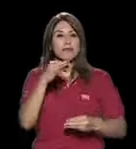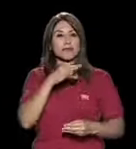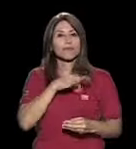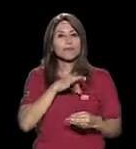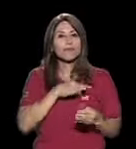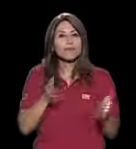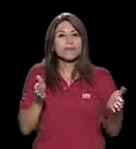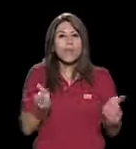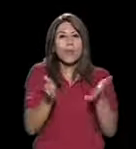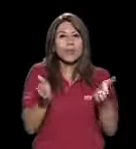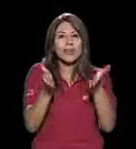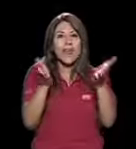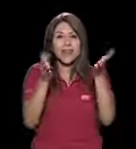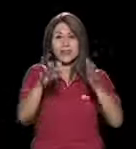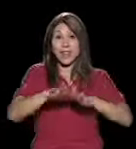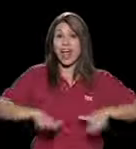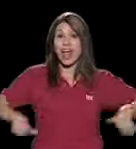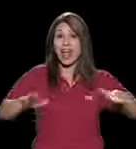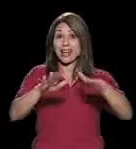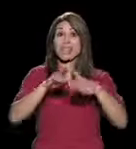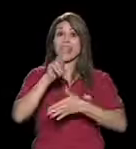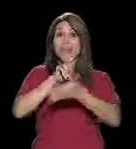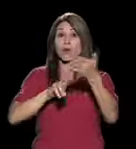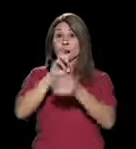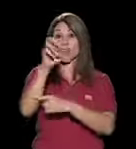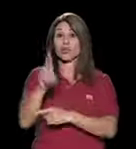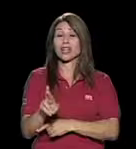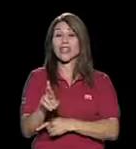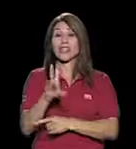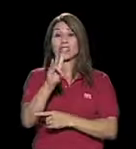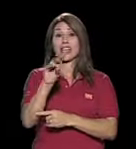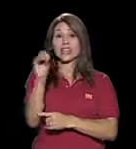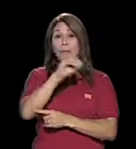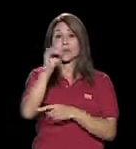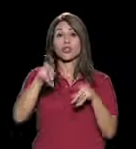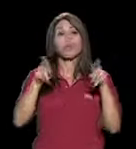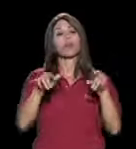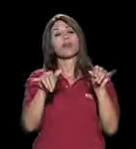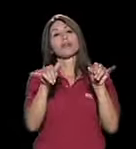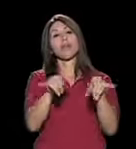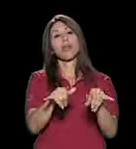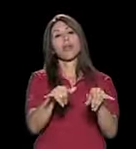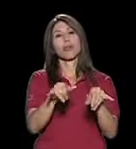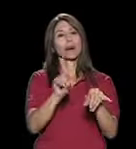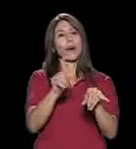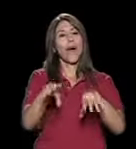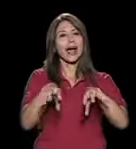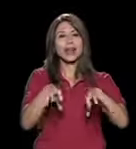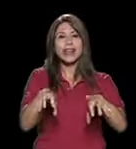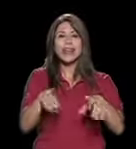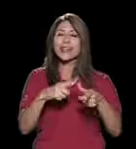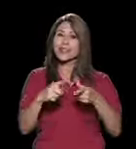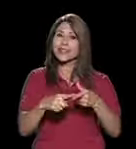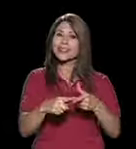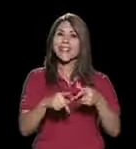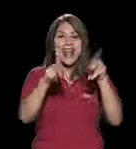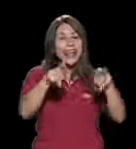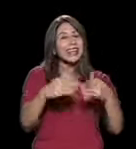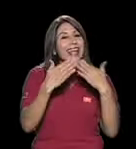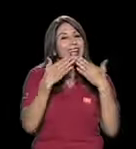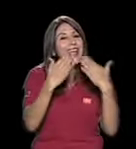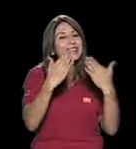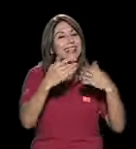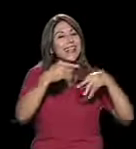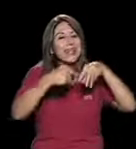es motivar, es que la gente, aquí tenemos un 70% de sentarismo, de verdad, eso lo hemos mencionado y la idea es que la gente agradezca sus